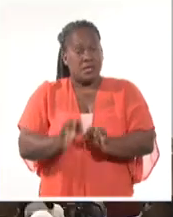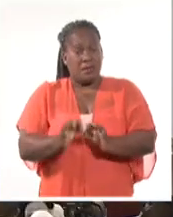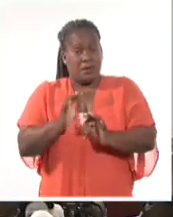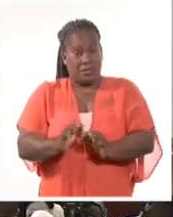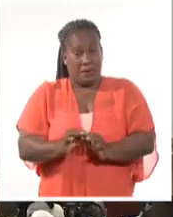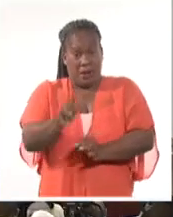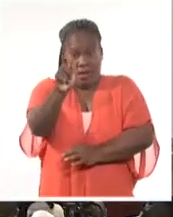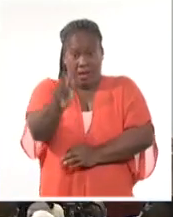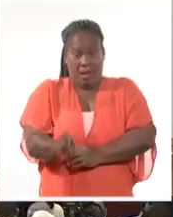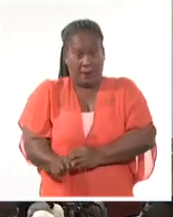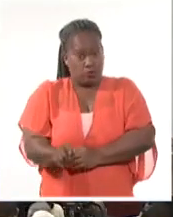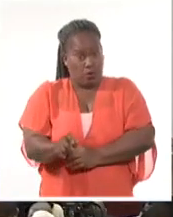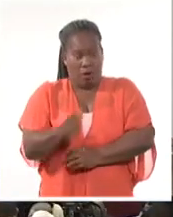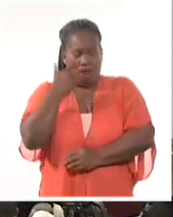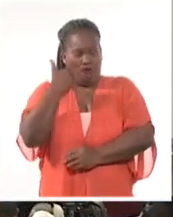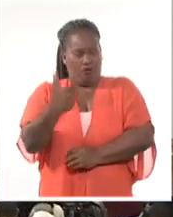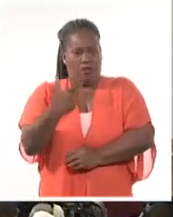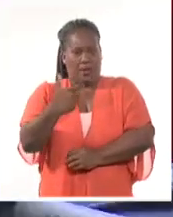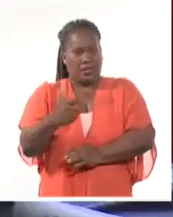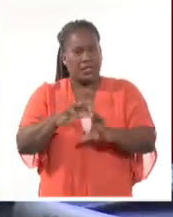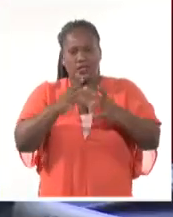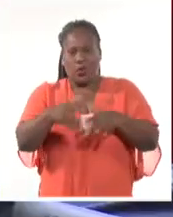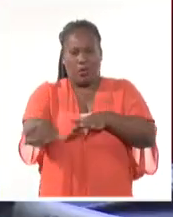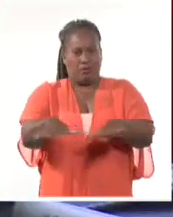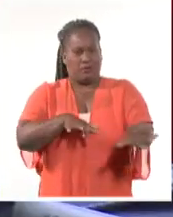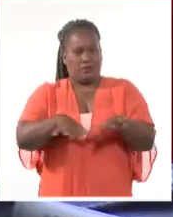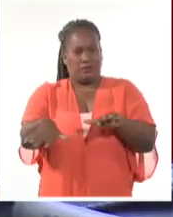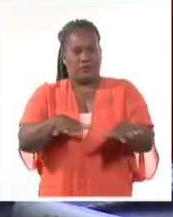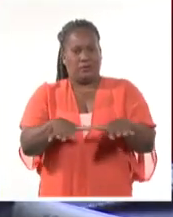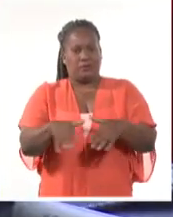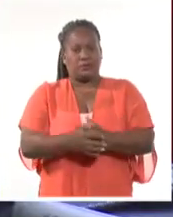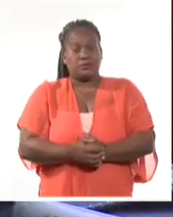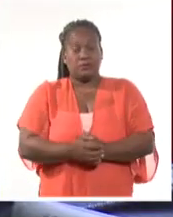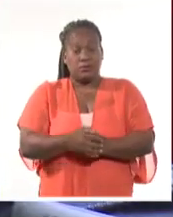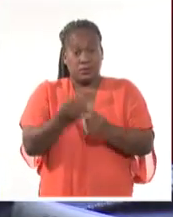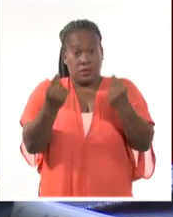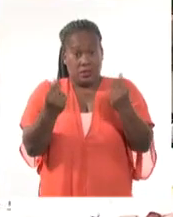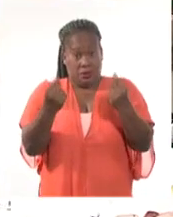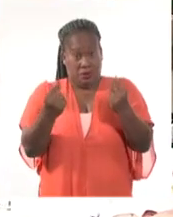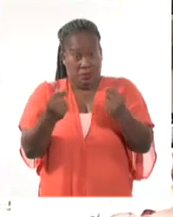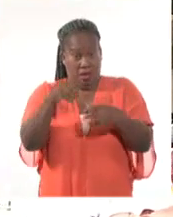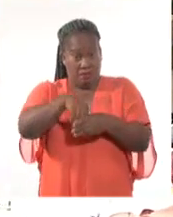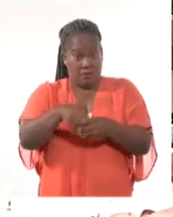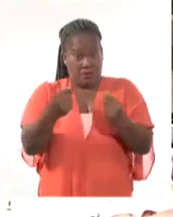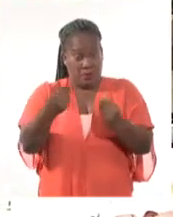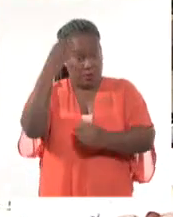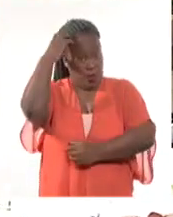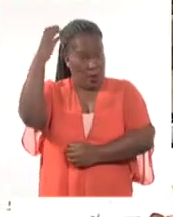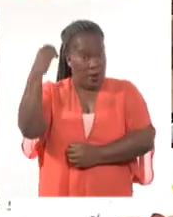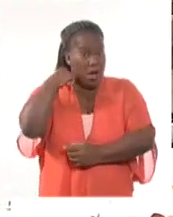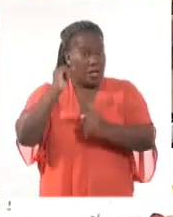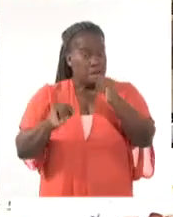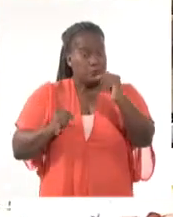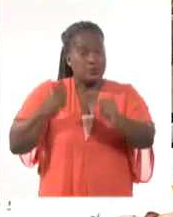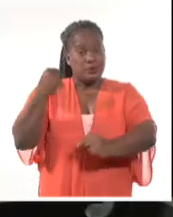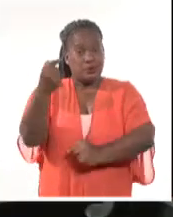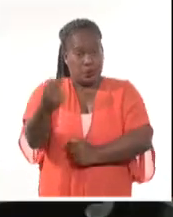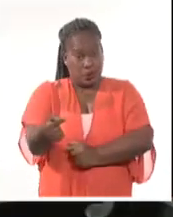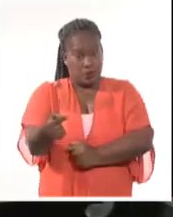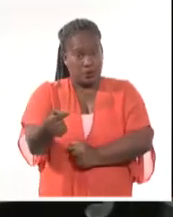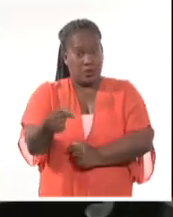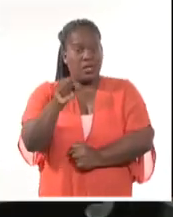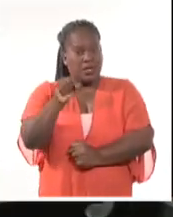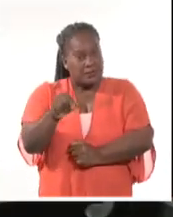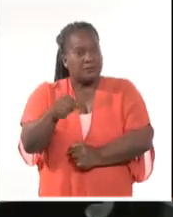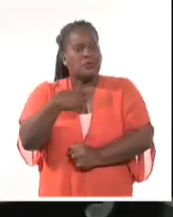ser humano en el centro de todas las acciones. Los rumbos de la economía y el presupuesto del Estado para el venidero año generaron un